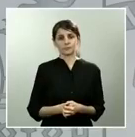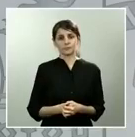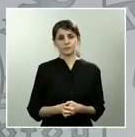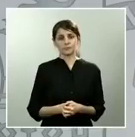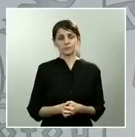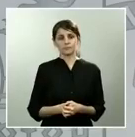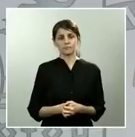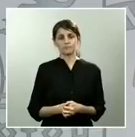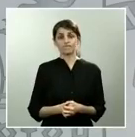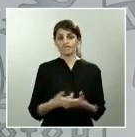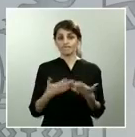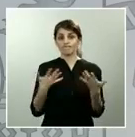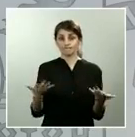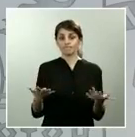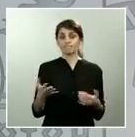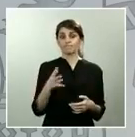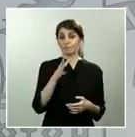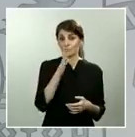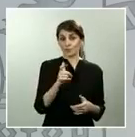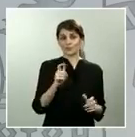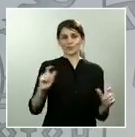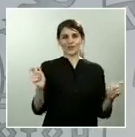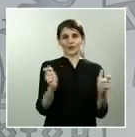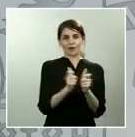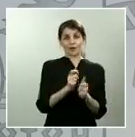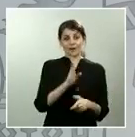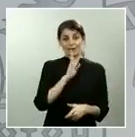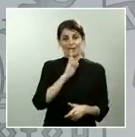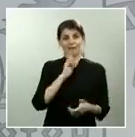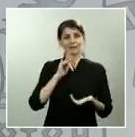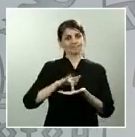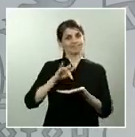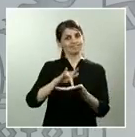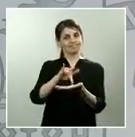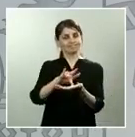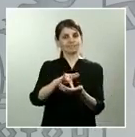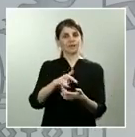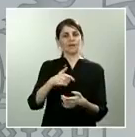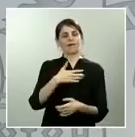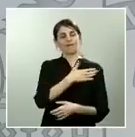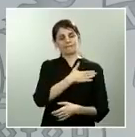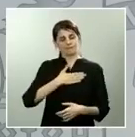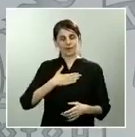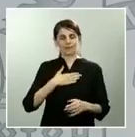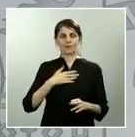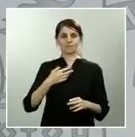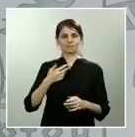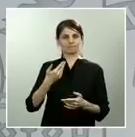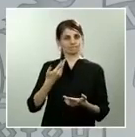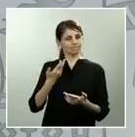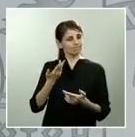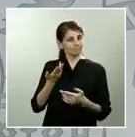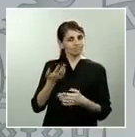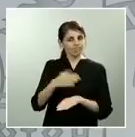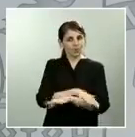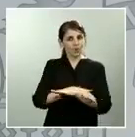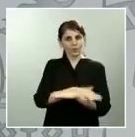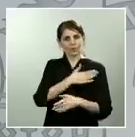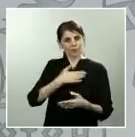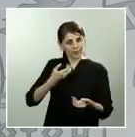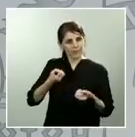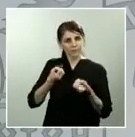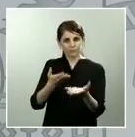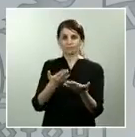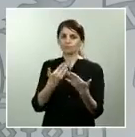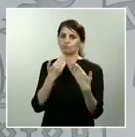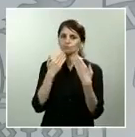producido estas reuniones y queremos, en nombre del Gobierno, agradecer toda esa tarea de contribución que se ha expresado y